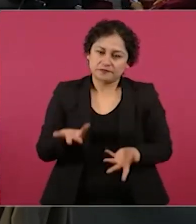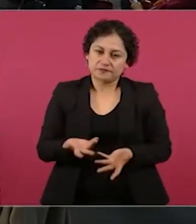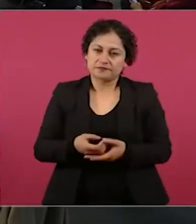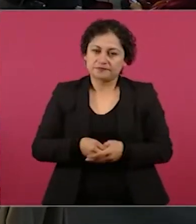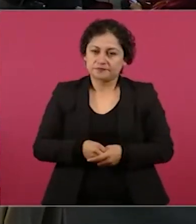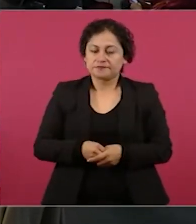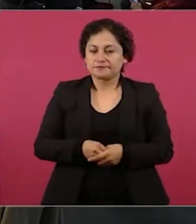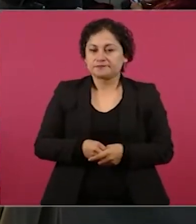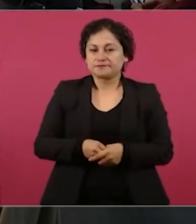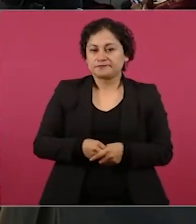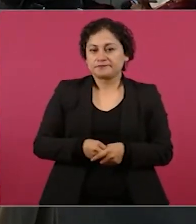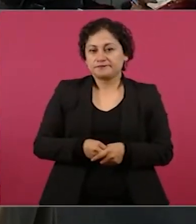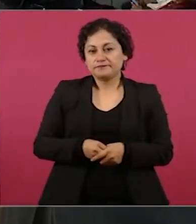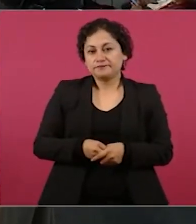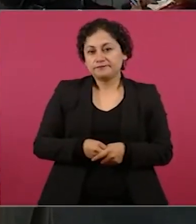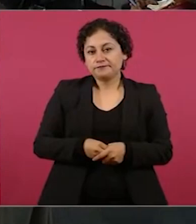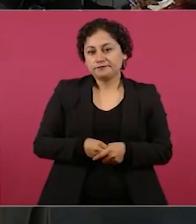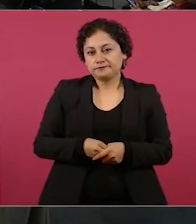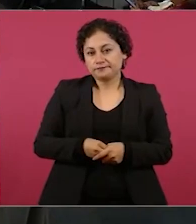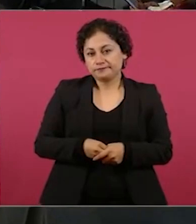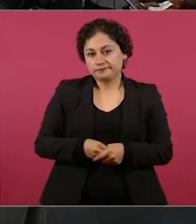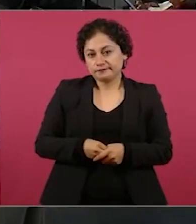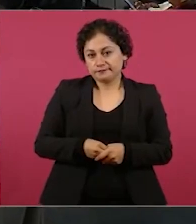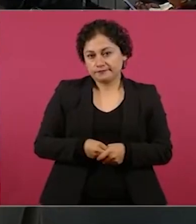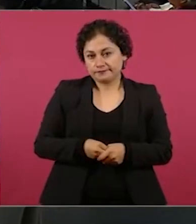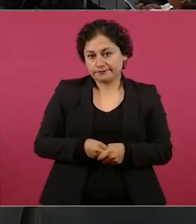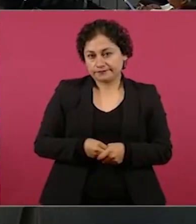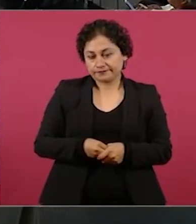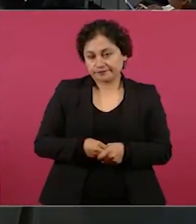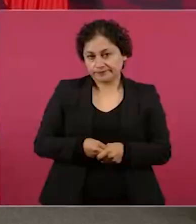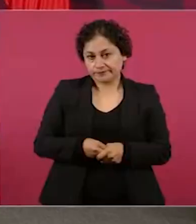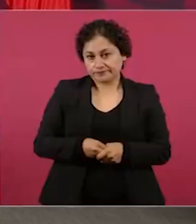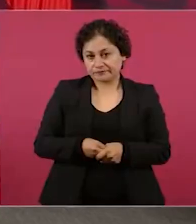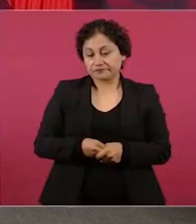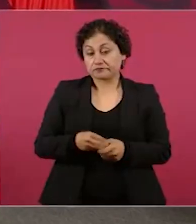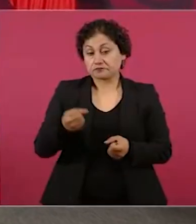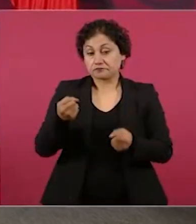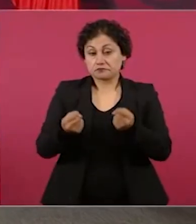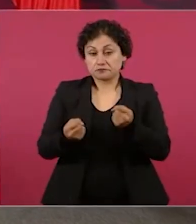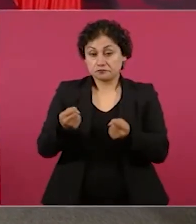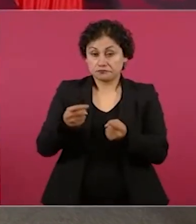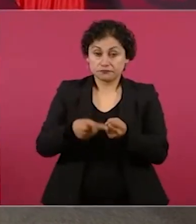tomas, quemas de vehículos,